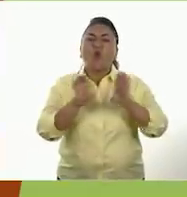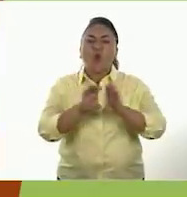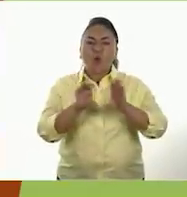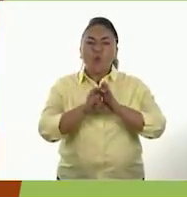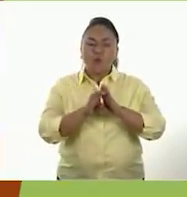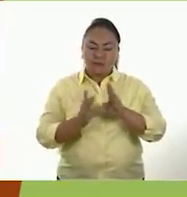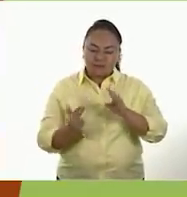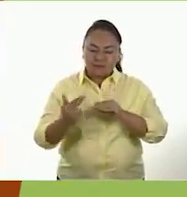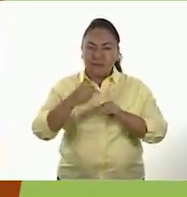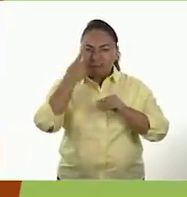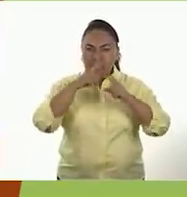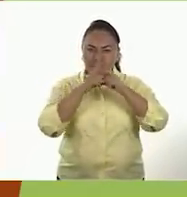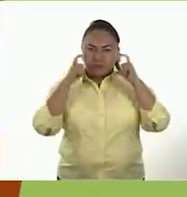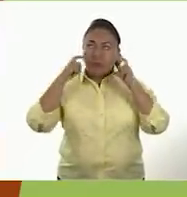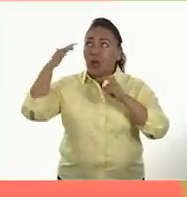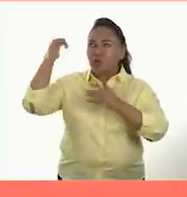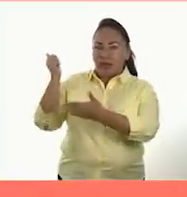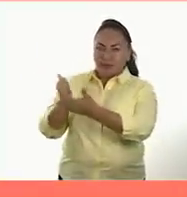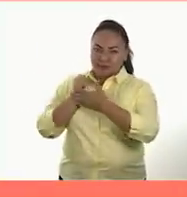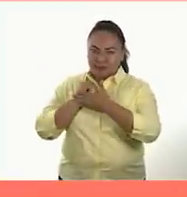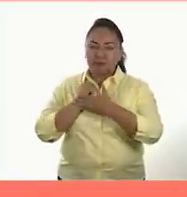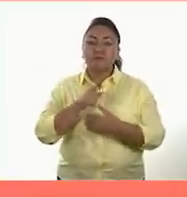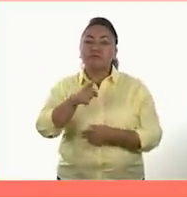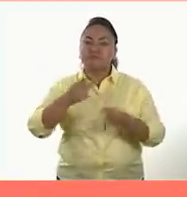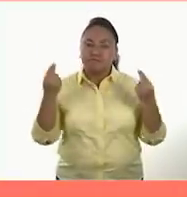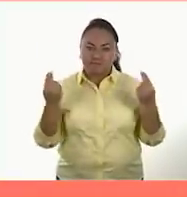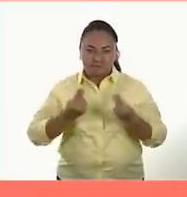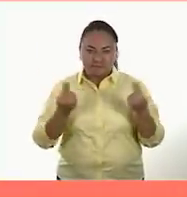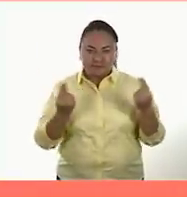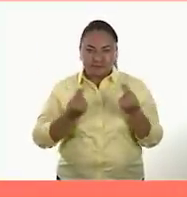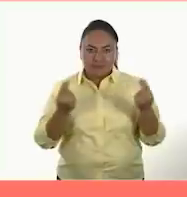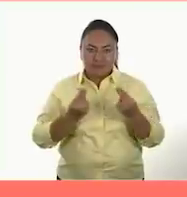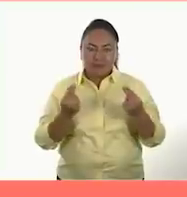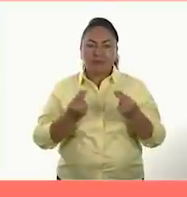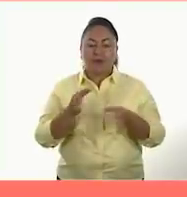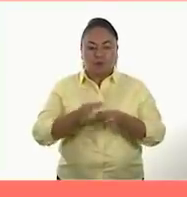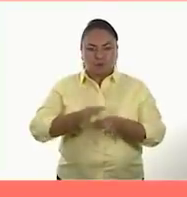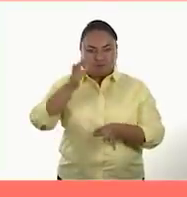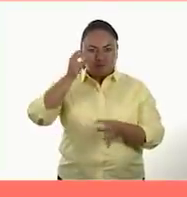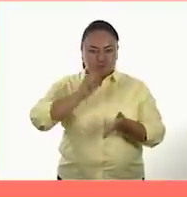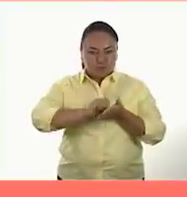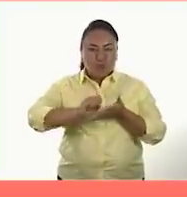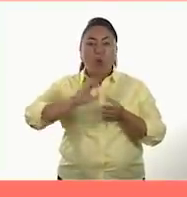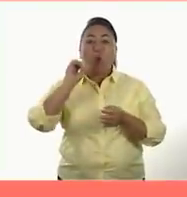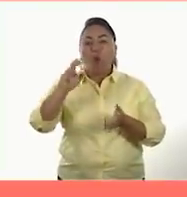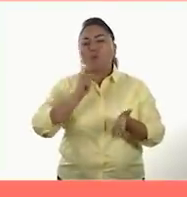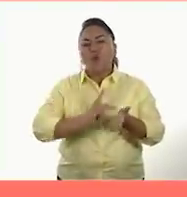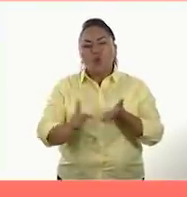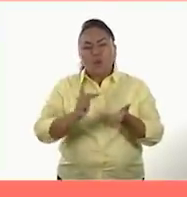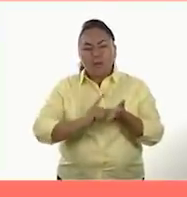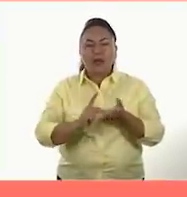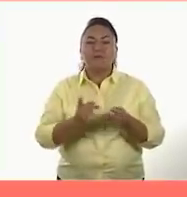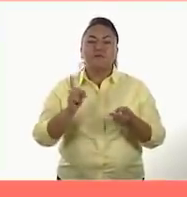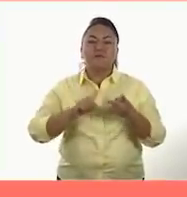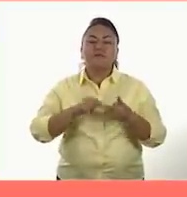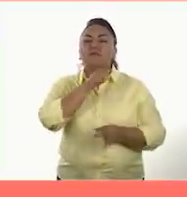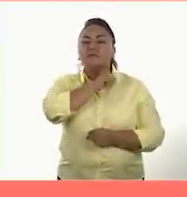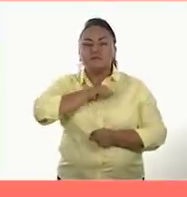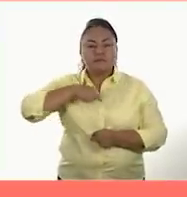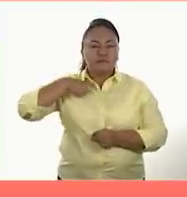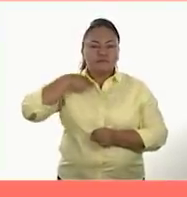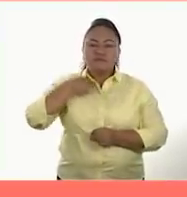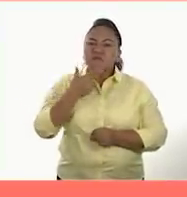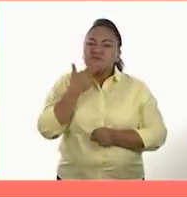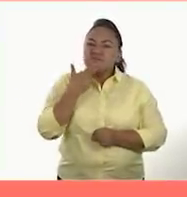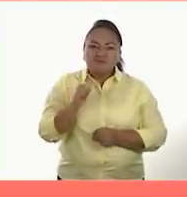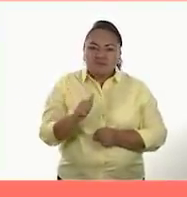ayuda de un adulto. Necesitarás un plumón o una pluma, una playera de algodón que